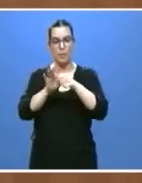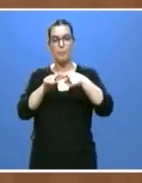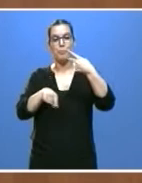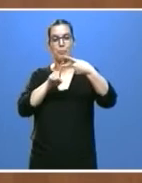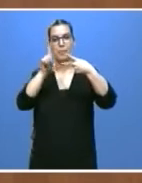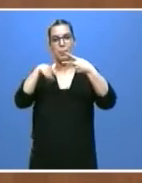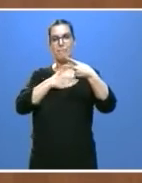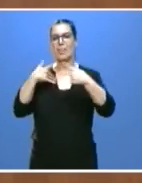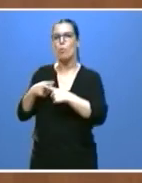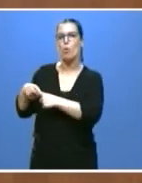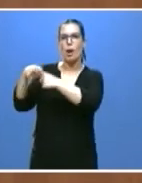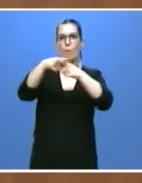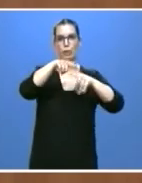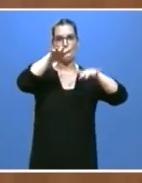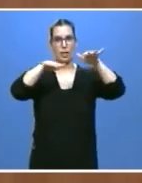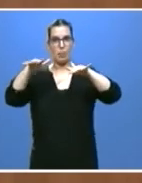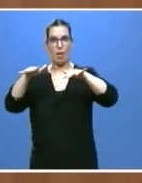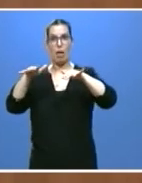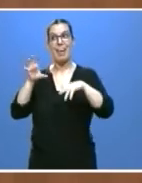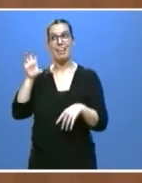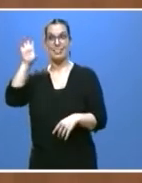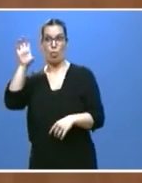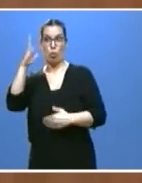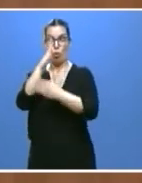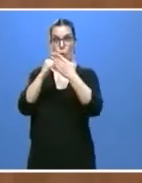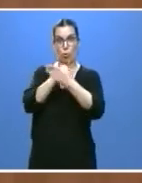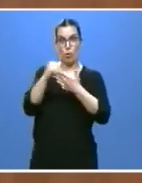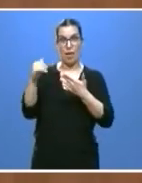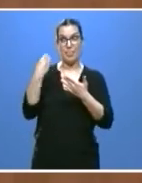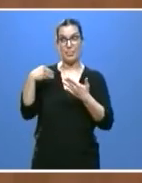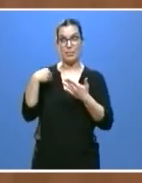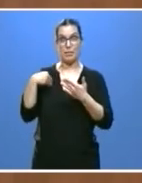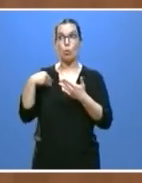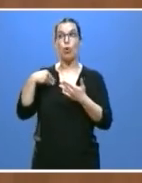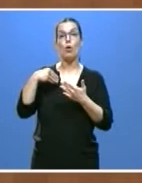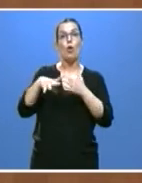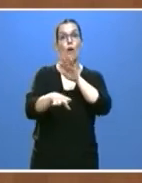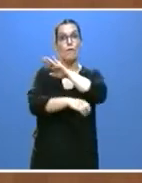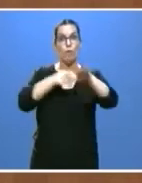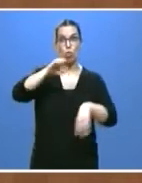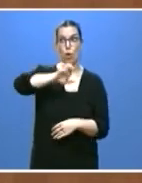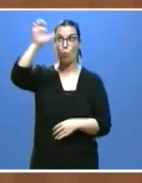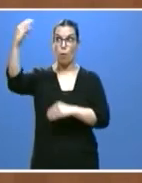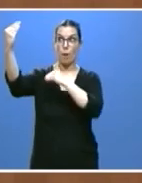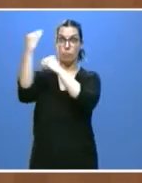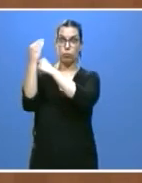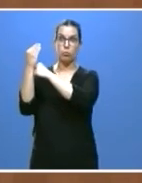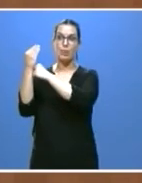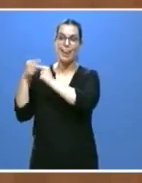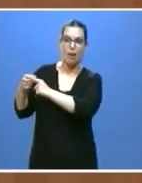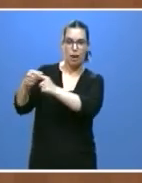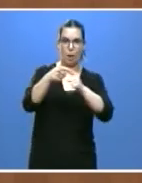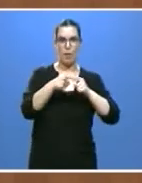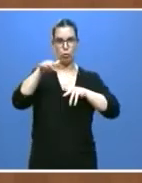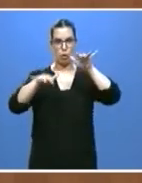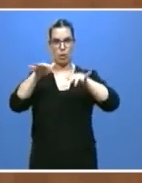equilibrada entre el Estado y las comunidades de los fondos europeos para la recuperación en tercer